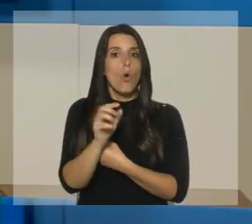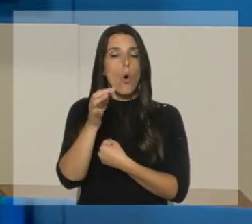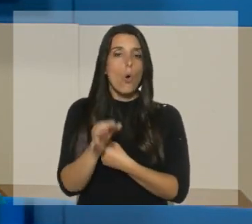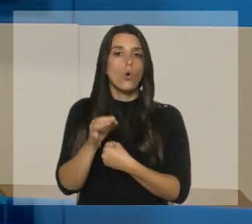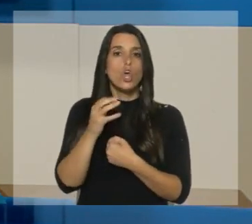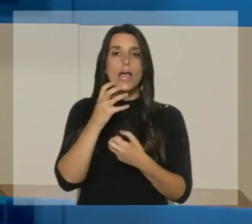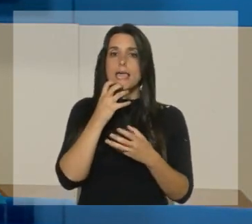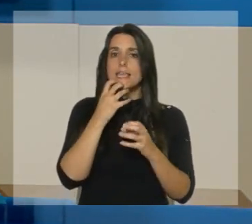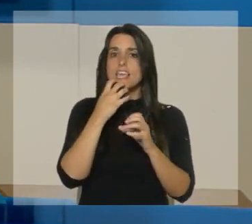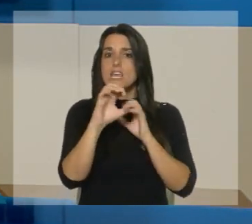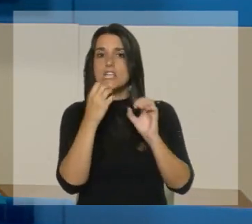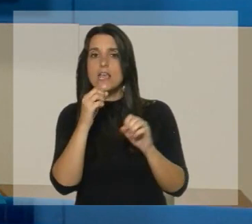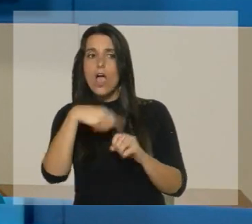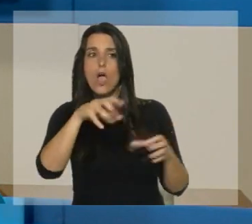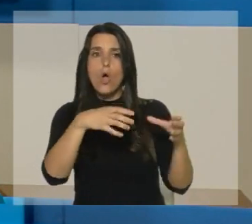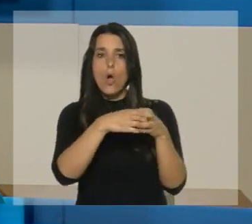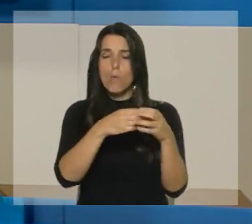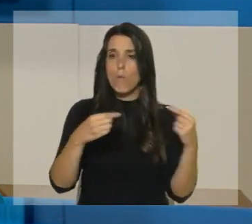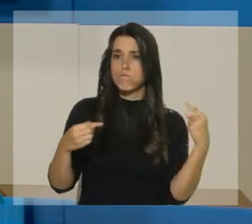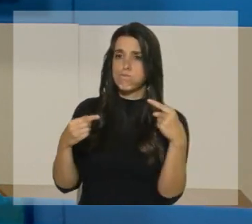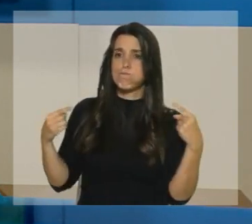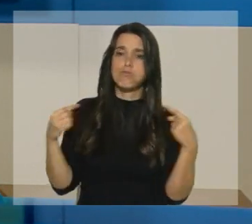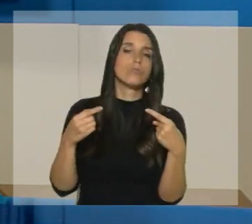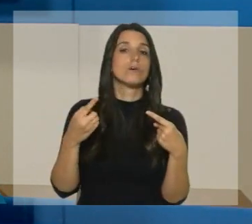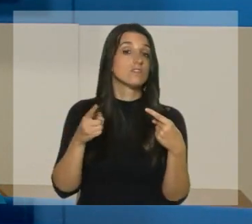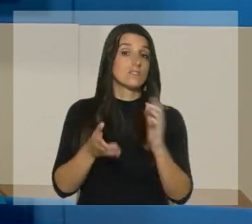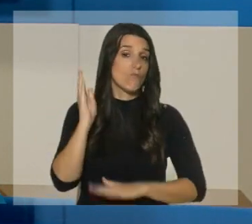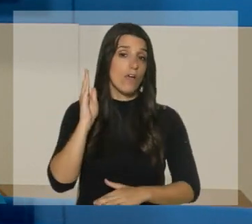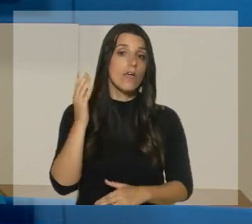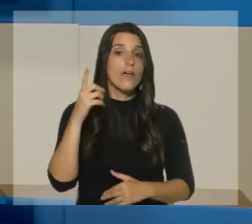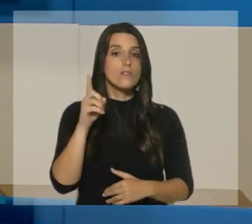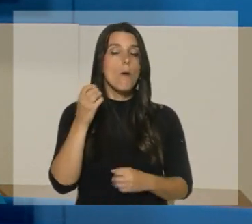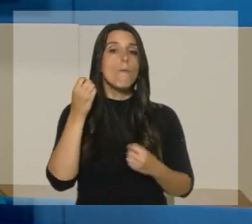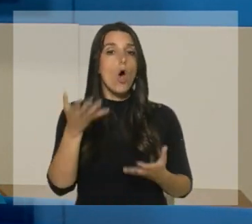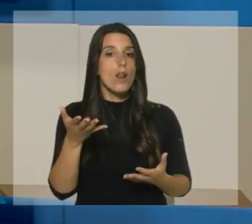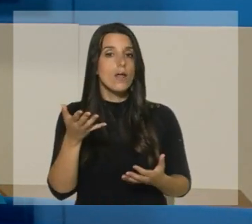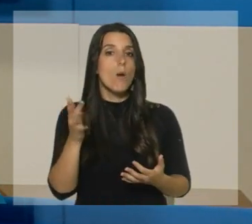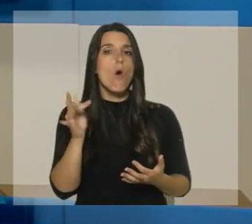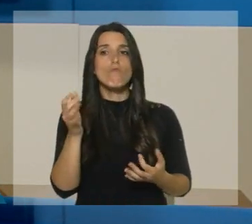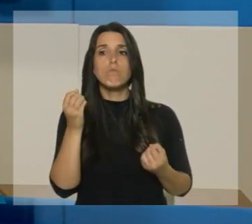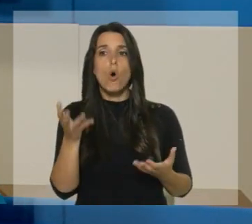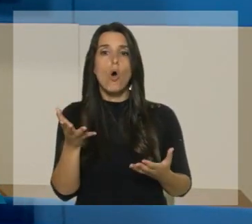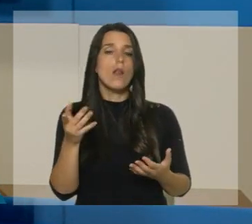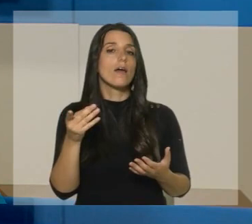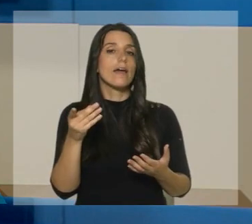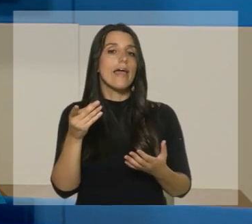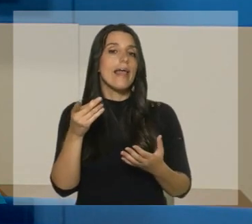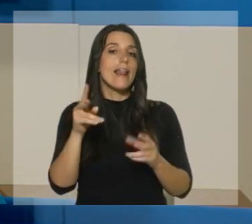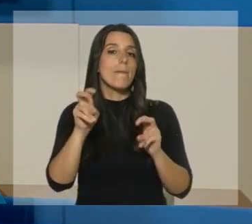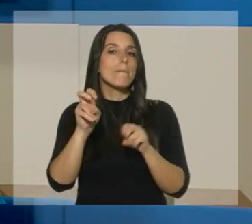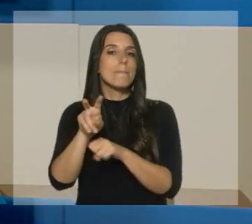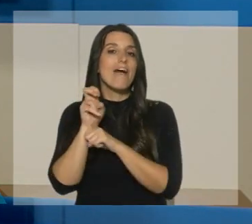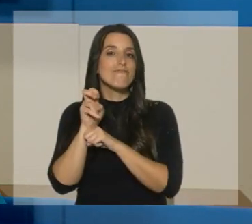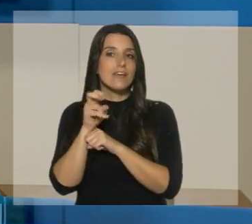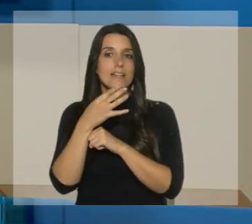críticas en la oposición y tuvo que irse. Esto provocado por su fallido plan fiscal, que preveía